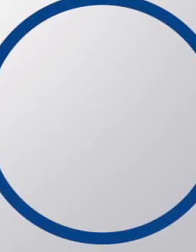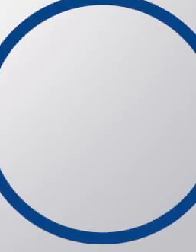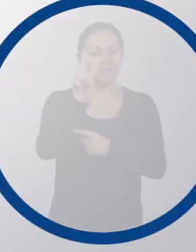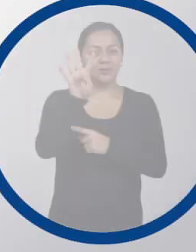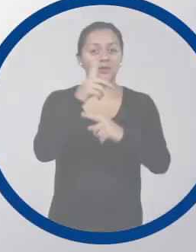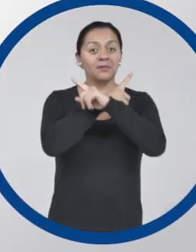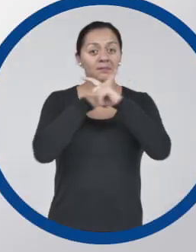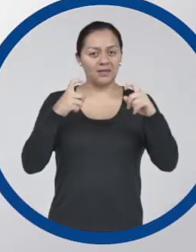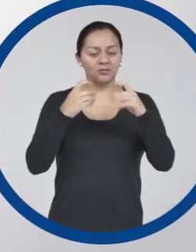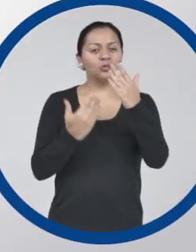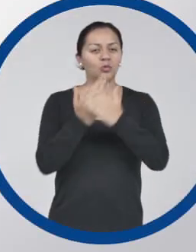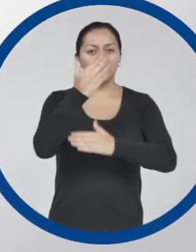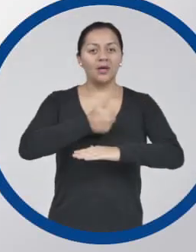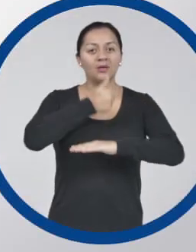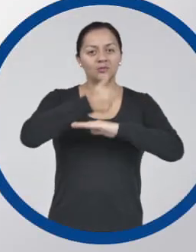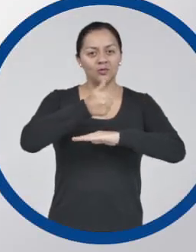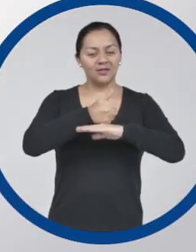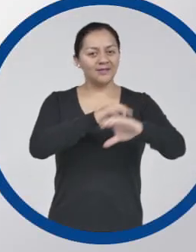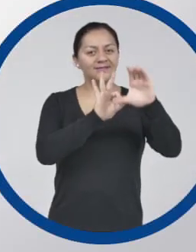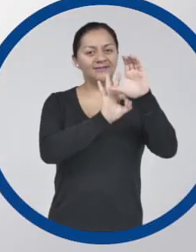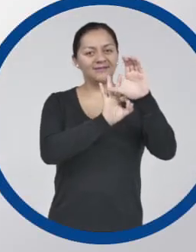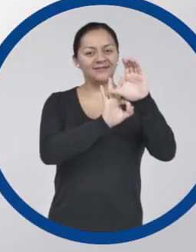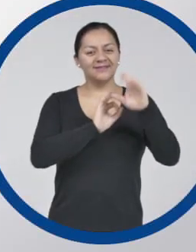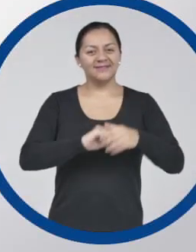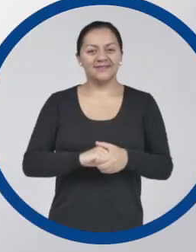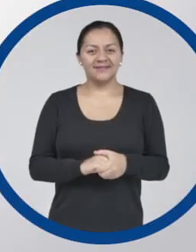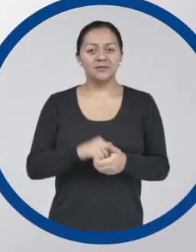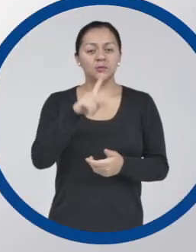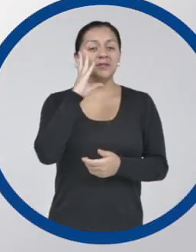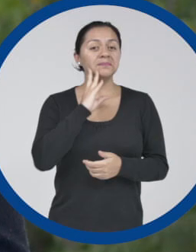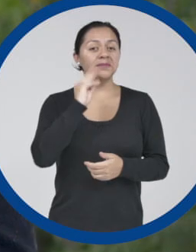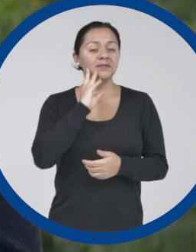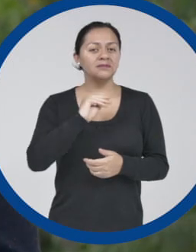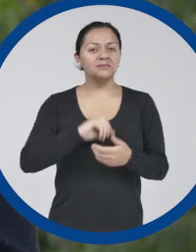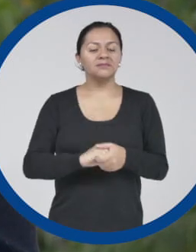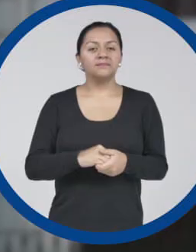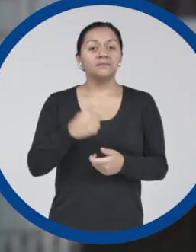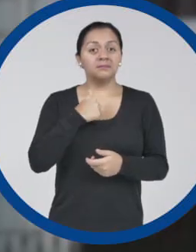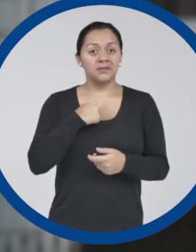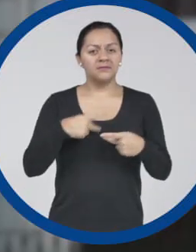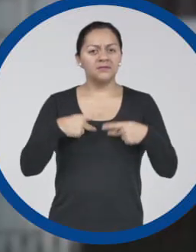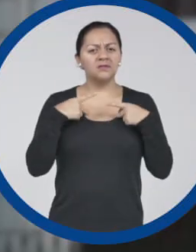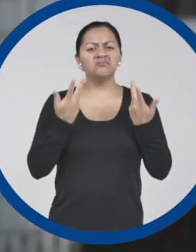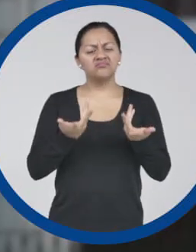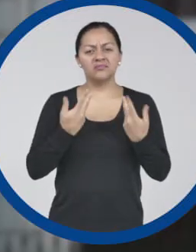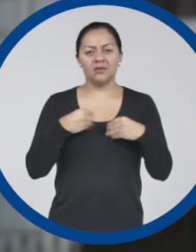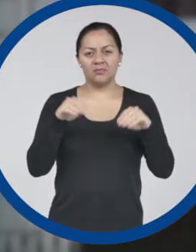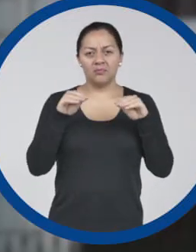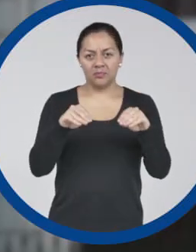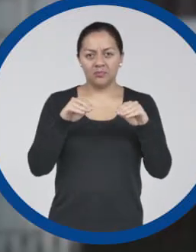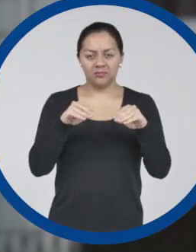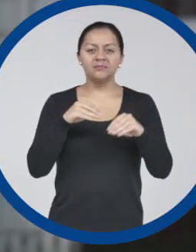Este 24 de marzo elegimos consejeras y consejeros del Consejo de Participación Ciudadana y Control Social. ¿Cuál es su trayectoria? Mi vida es tu educación.